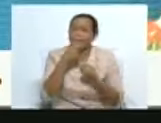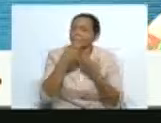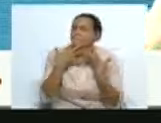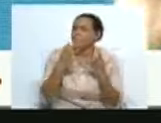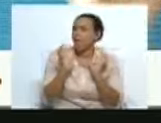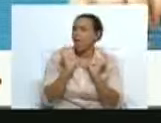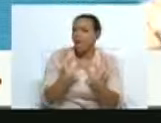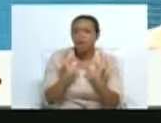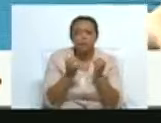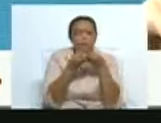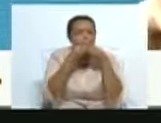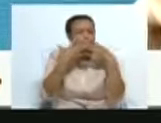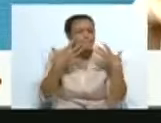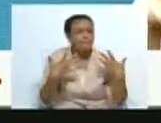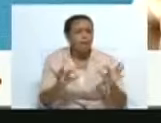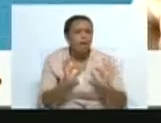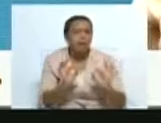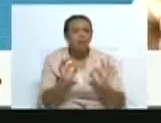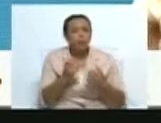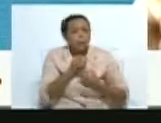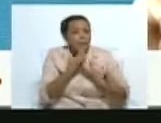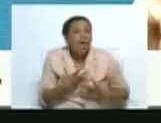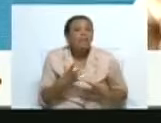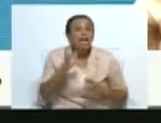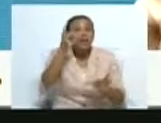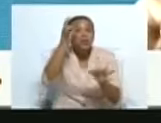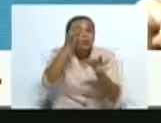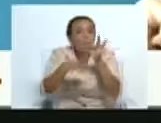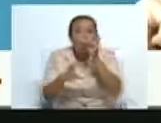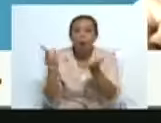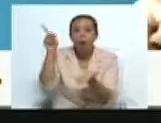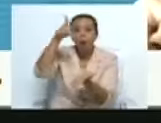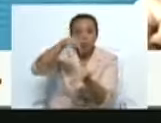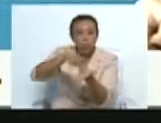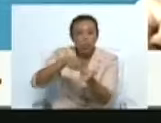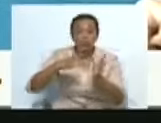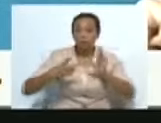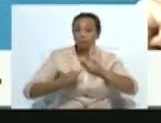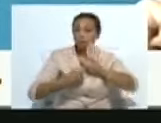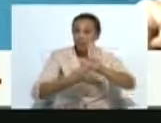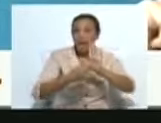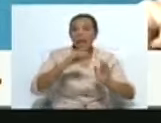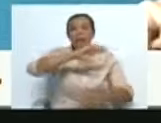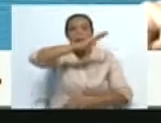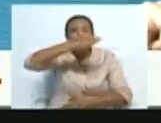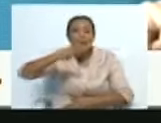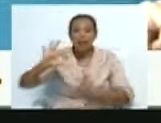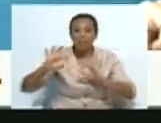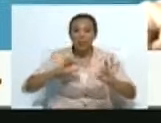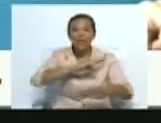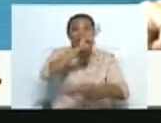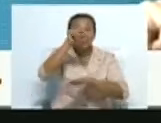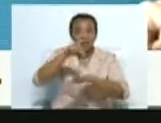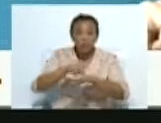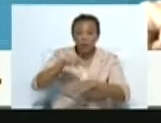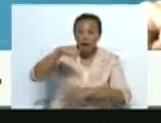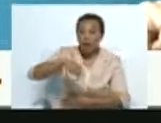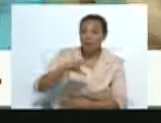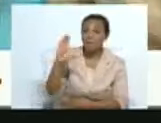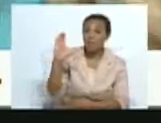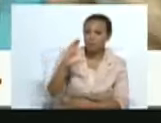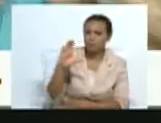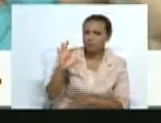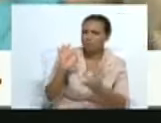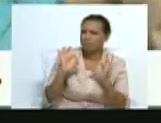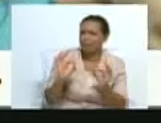un festival hermoso. Nosotros hemos tenido la suerte de presentar nuestra obra Mar en el Teatro Nacional, que es una